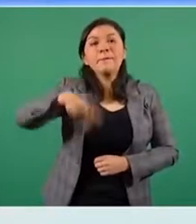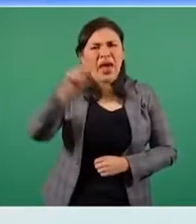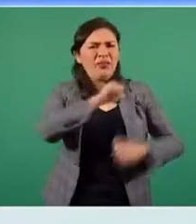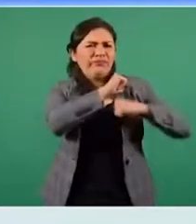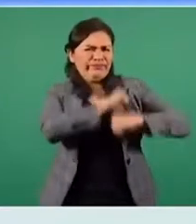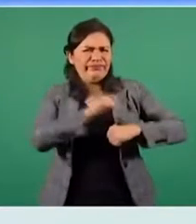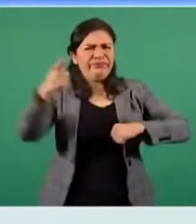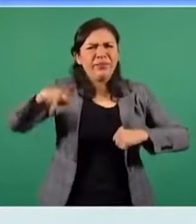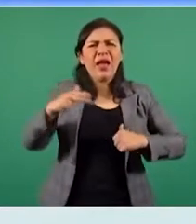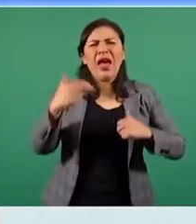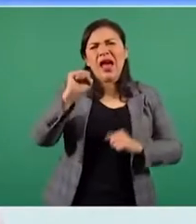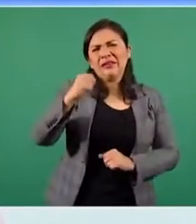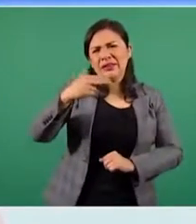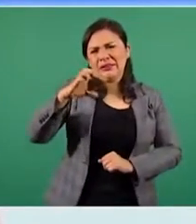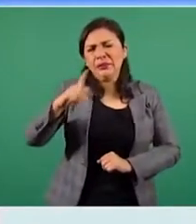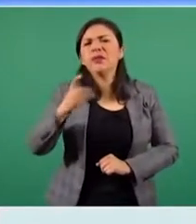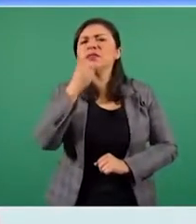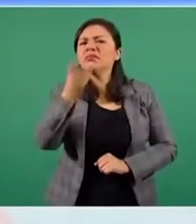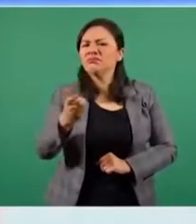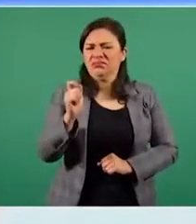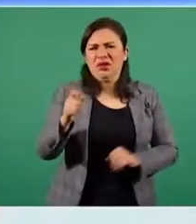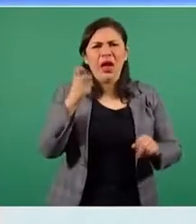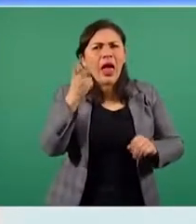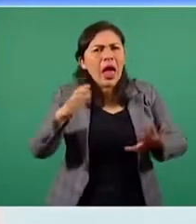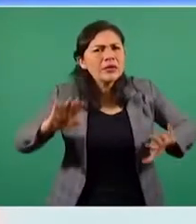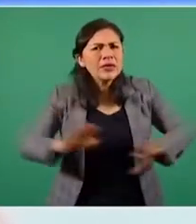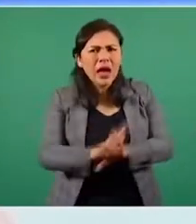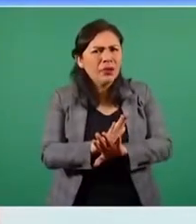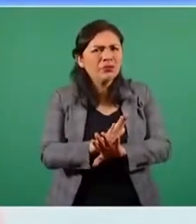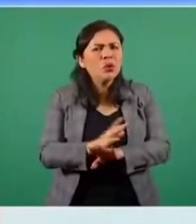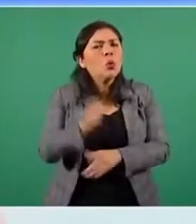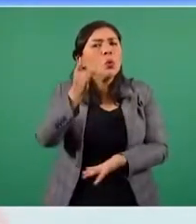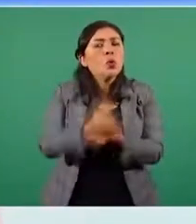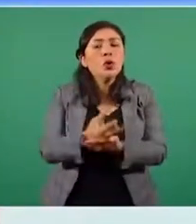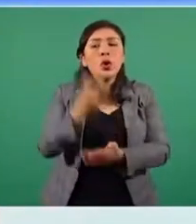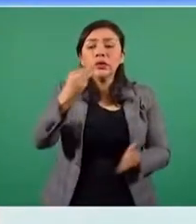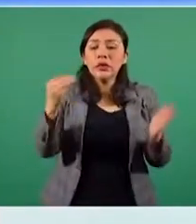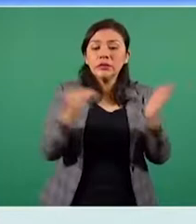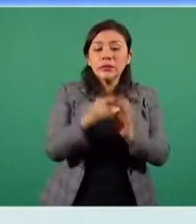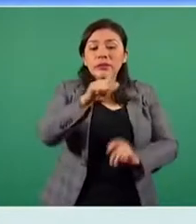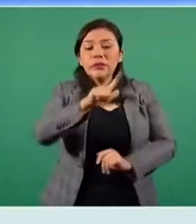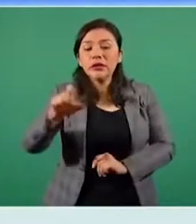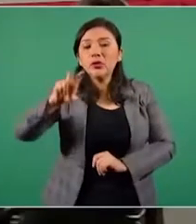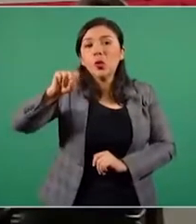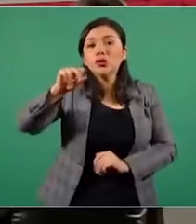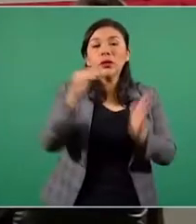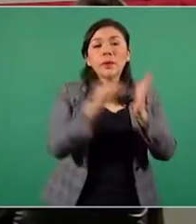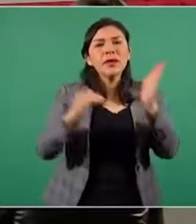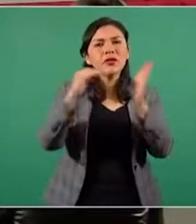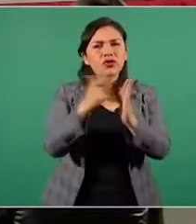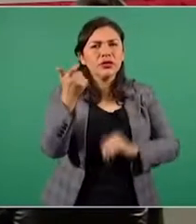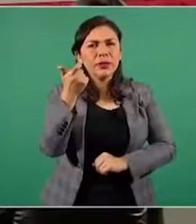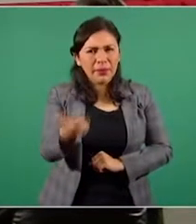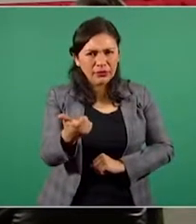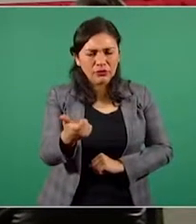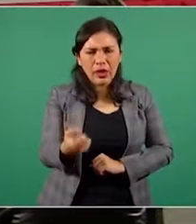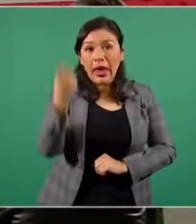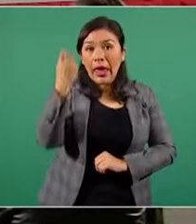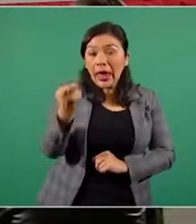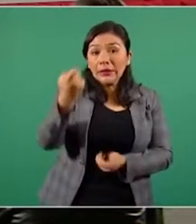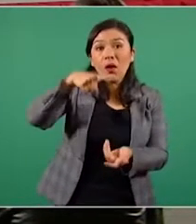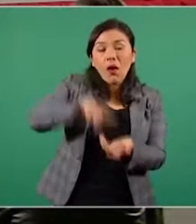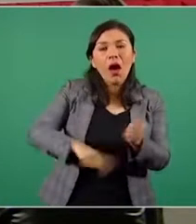hacendarias modificaron la asignación y lo dejaron en sólo tres mil 780 millones de pesos, lo que